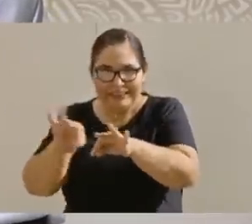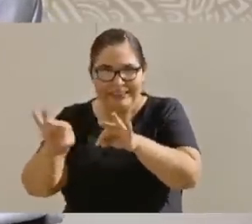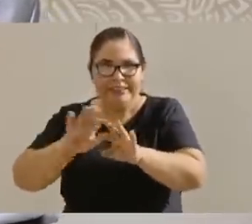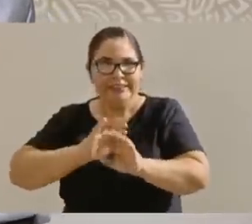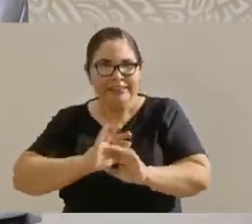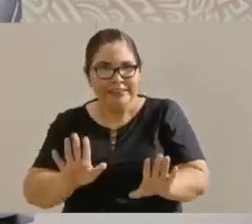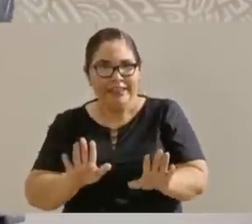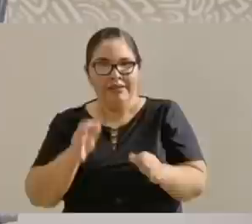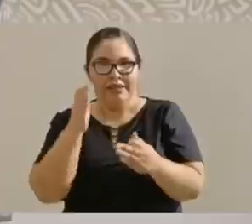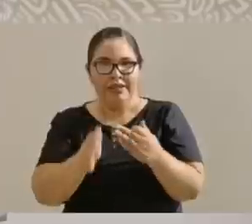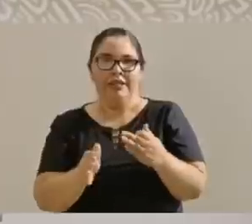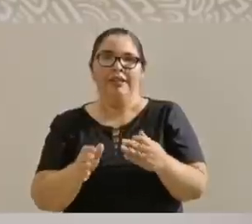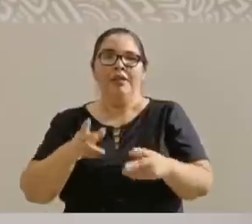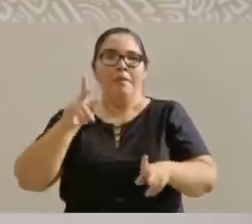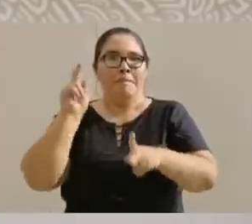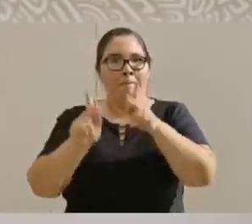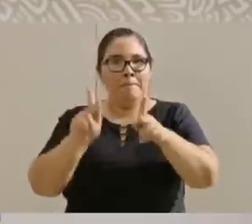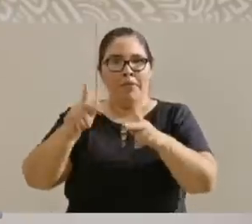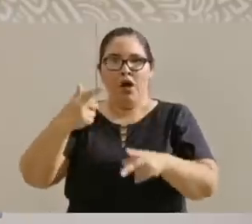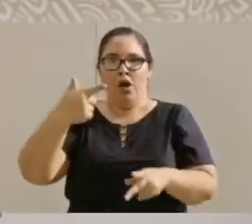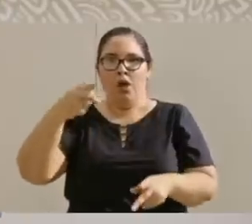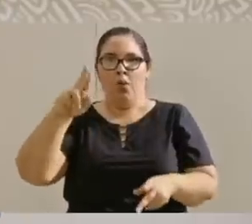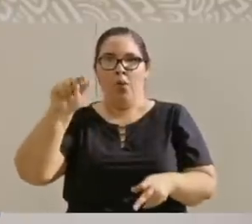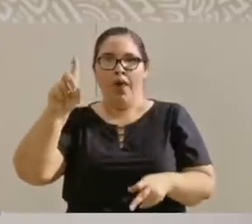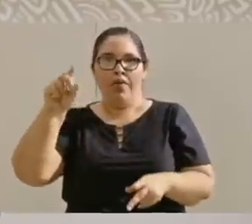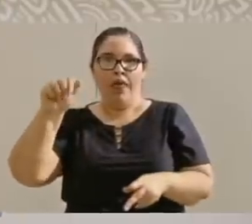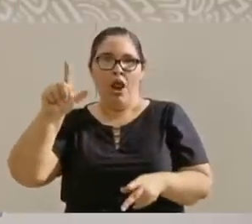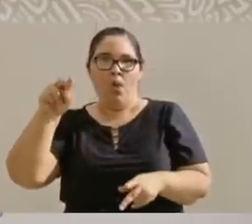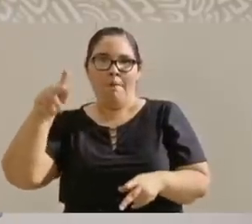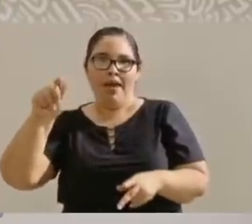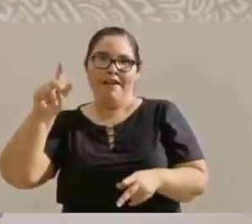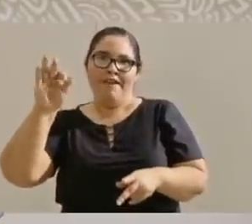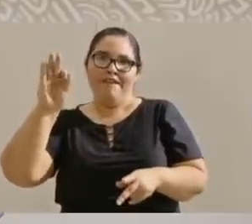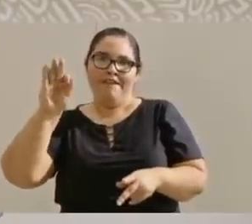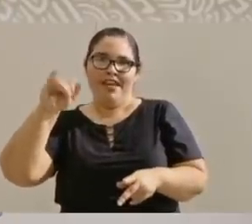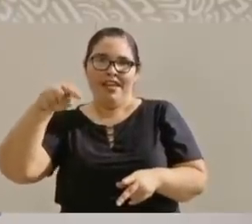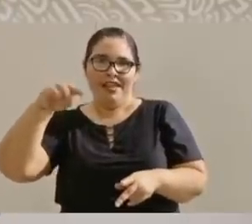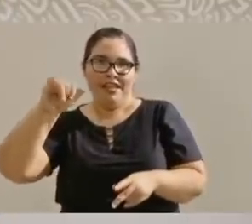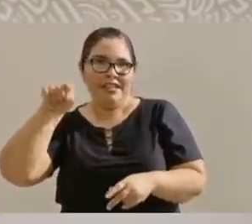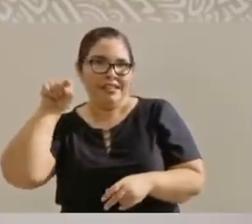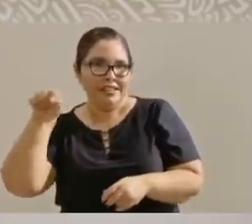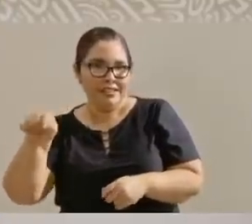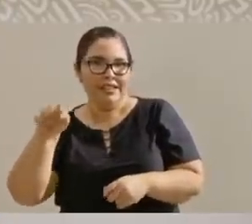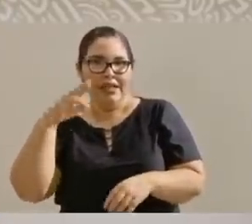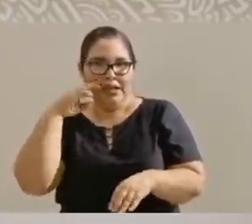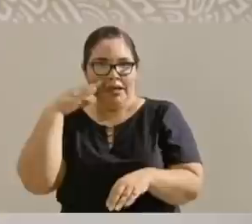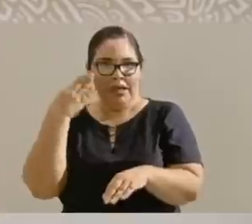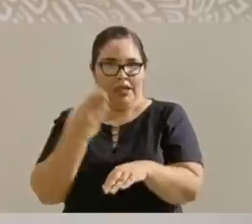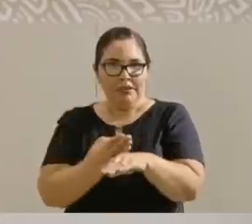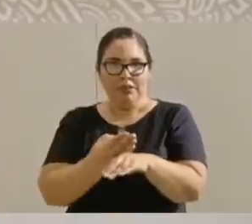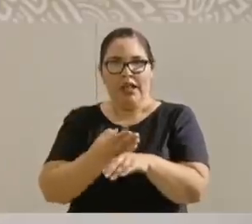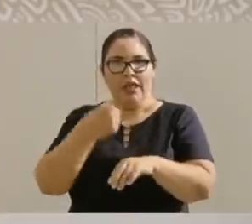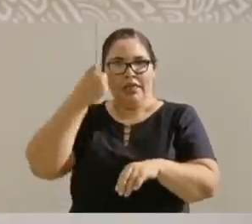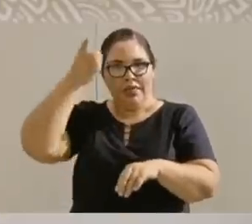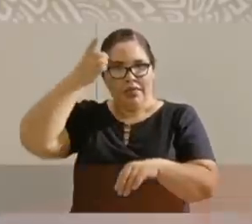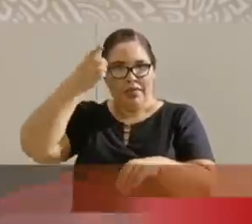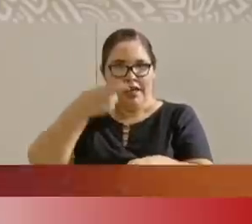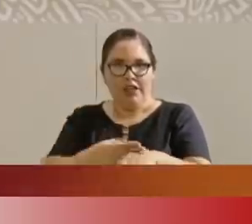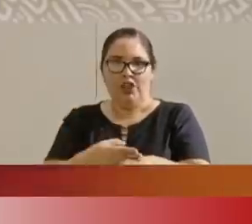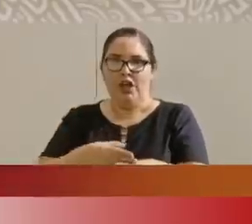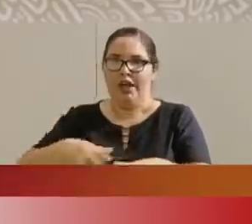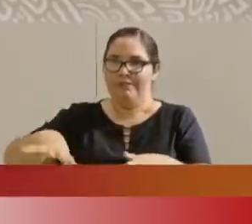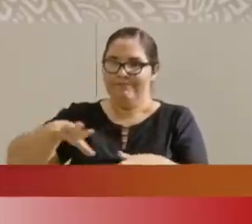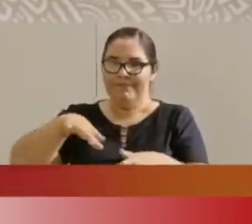Vamos a hablar con Guadalupe Félix, que es la directora de ICA,